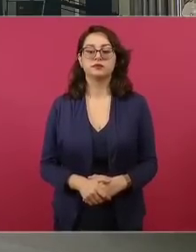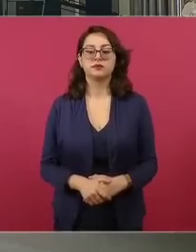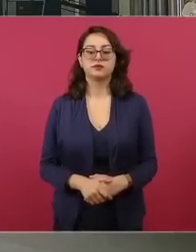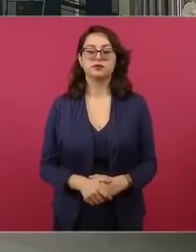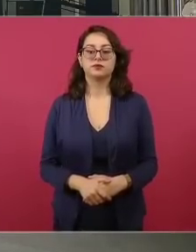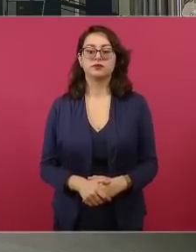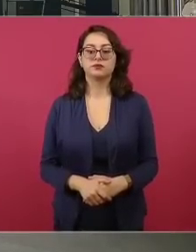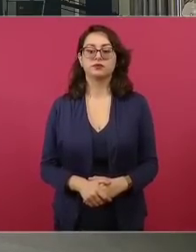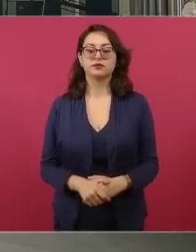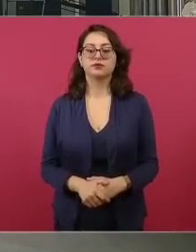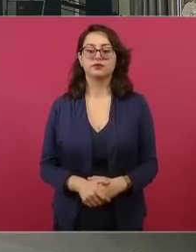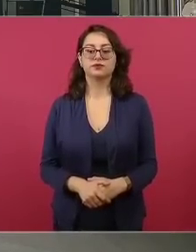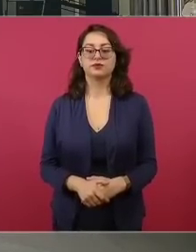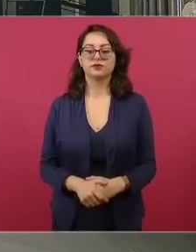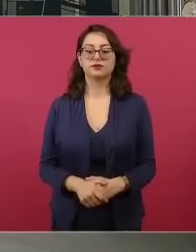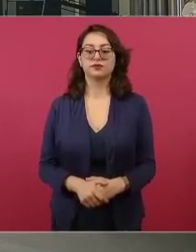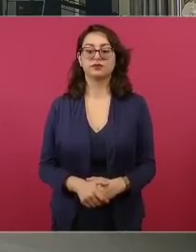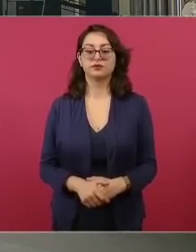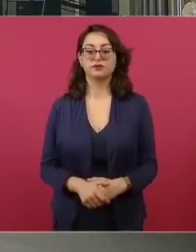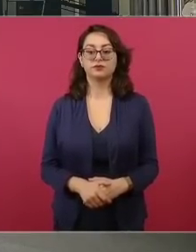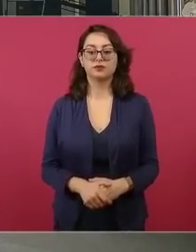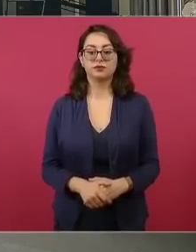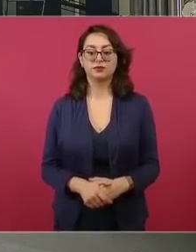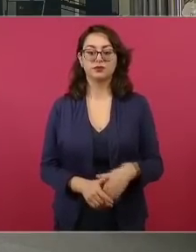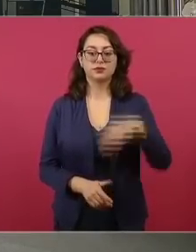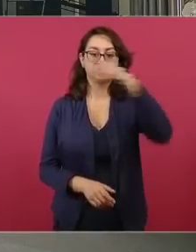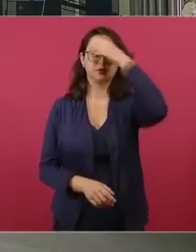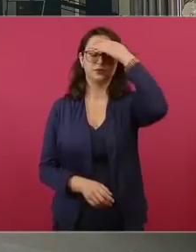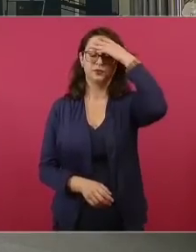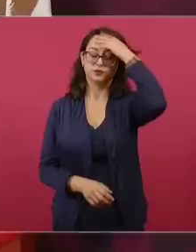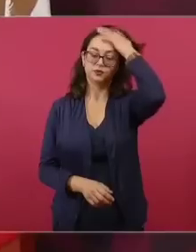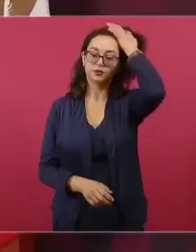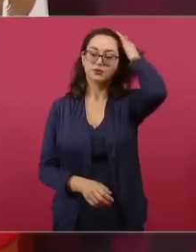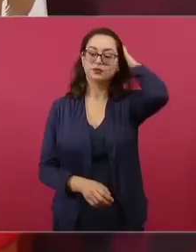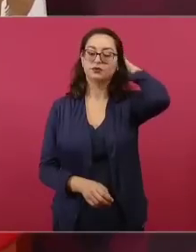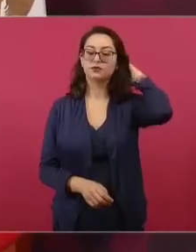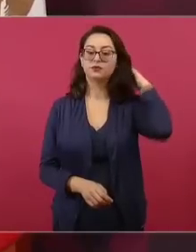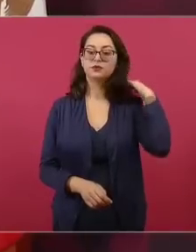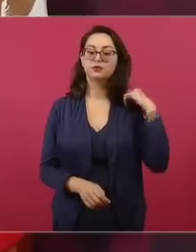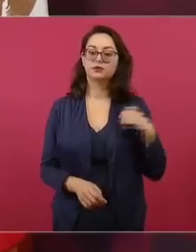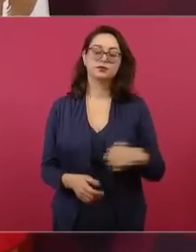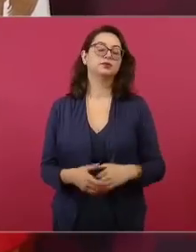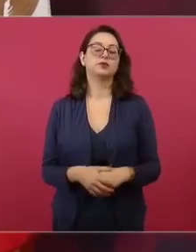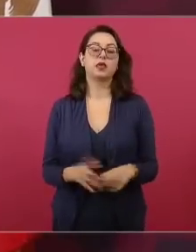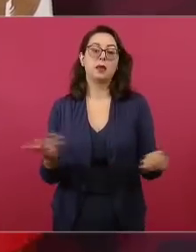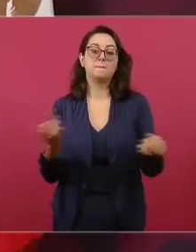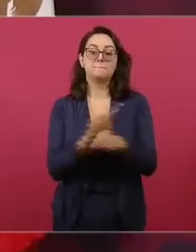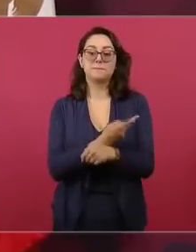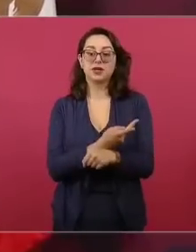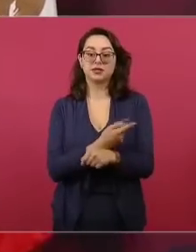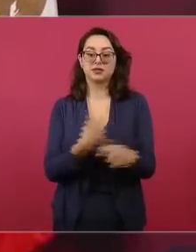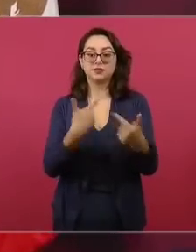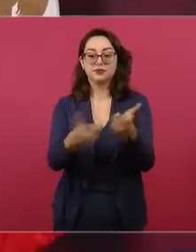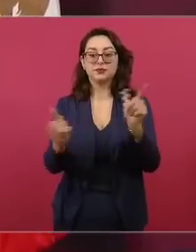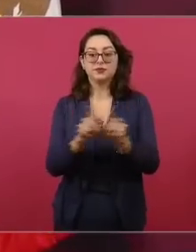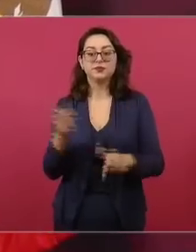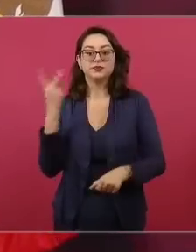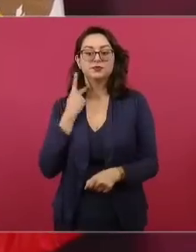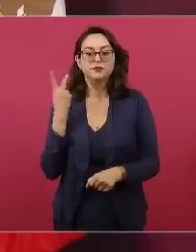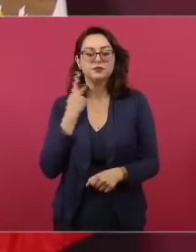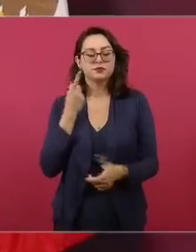es que todo esto está deshaciendo a los partidos,